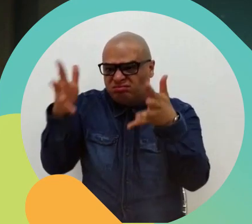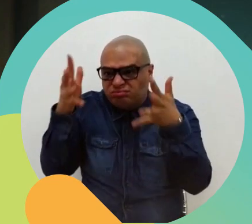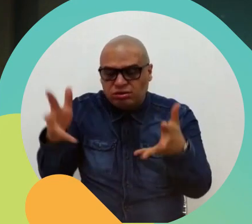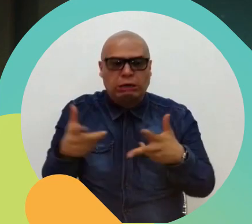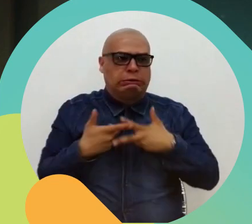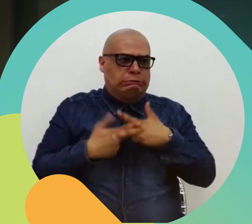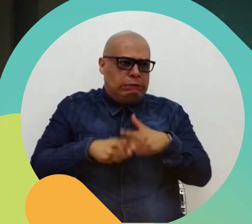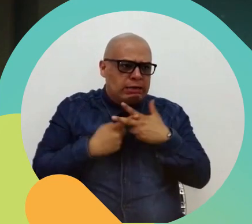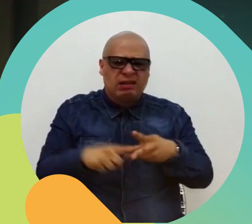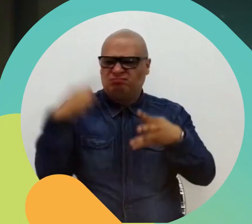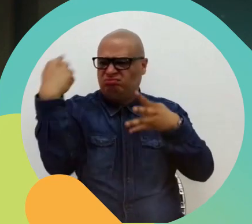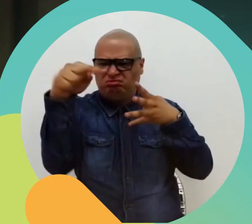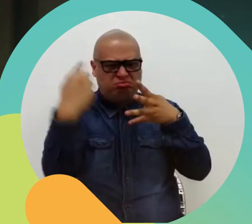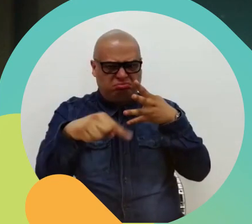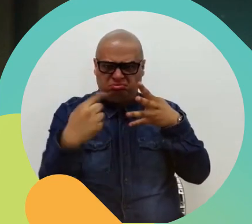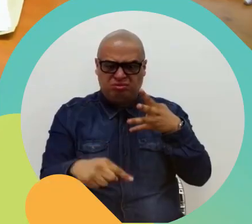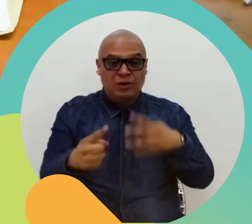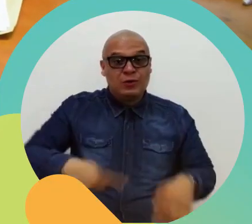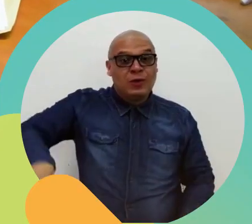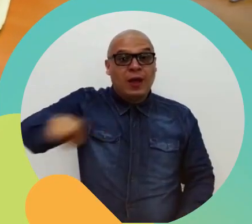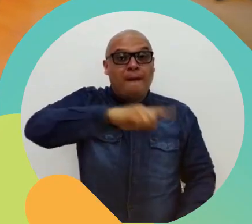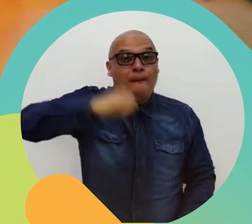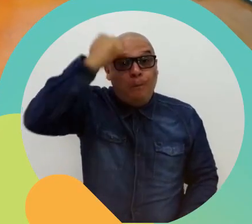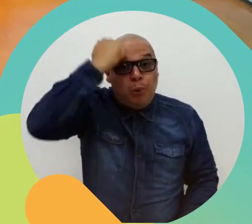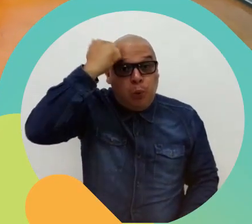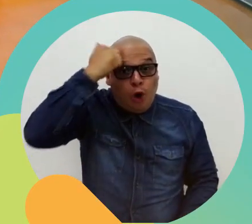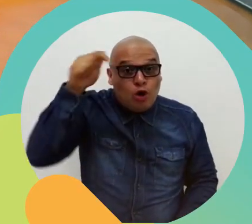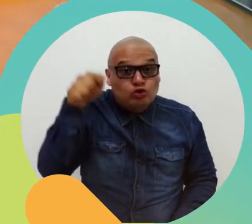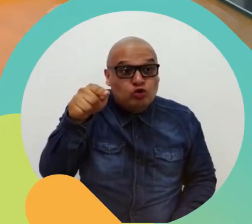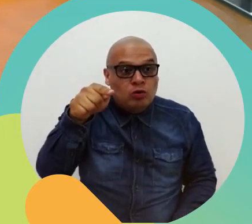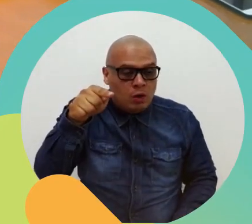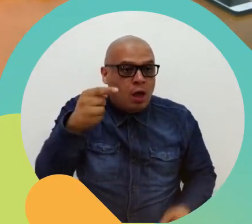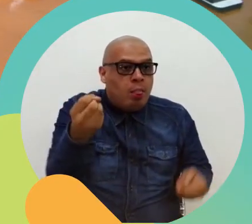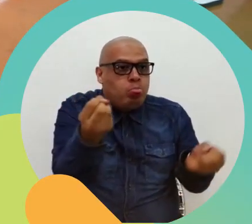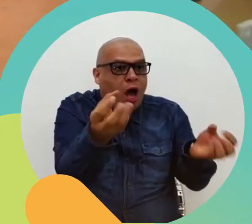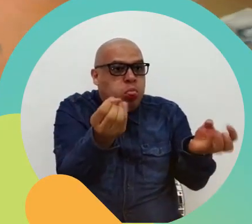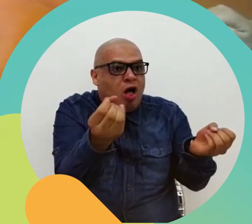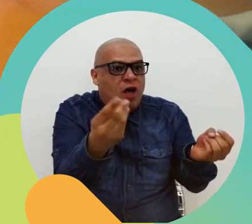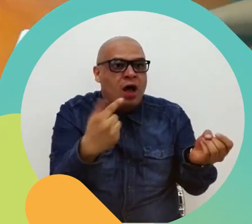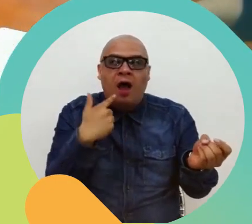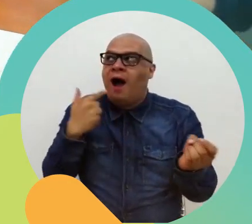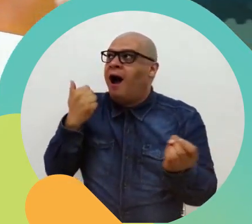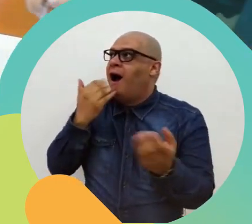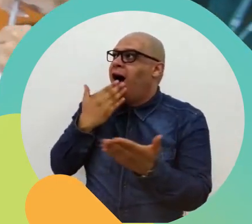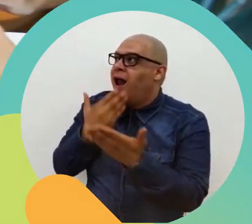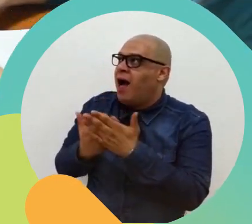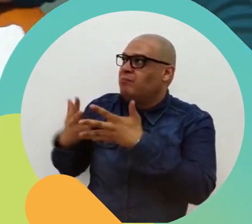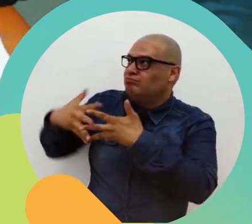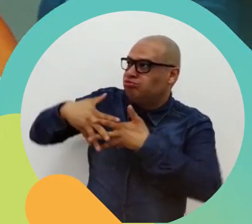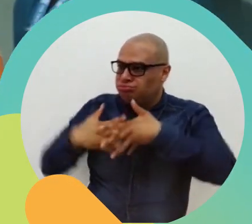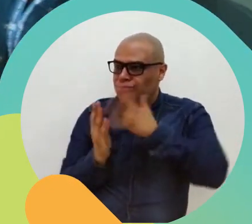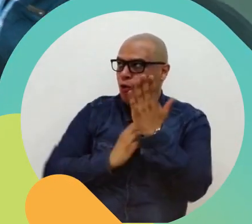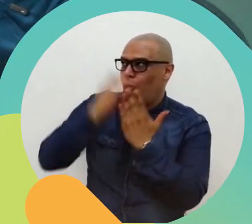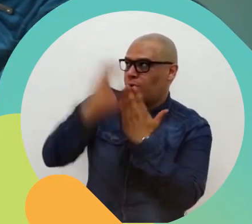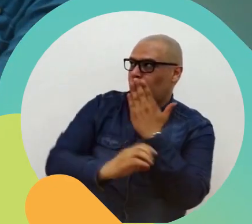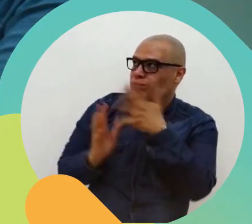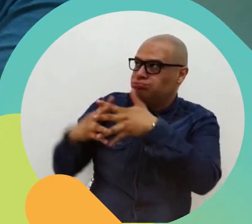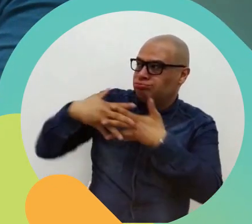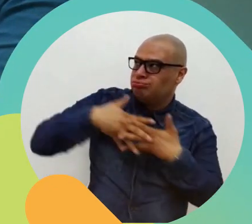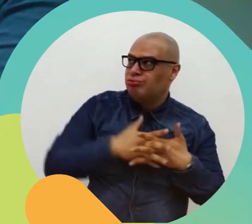familia, para que los profesores logren hacer la flexibilización curricular.